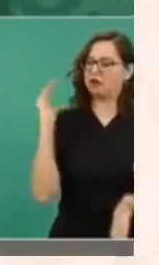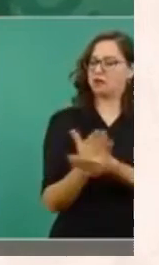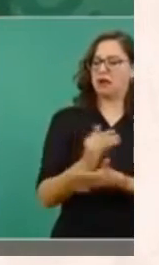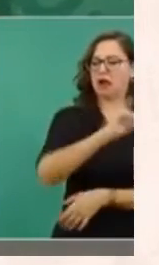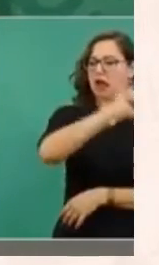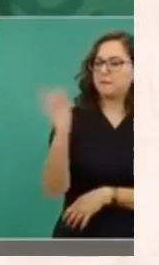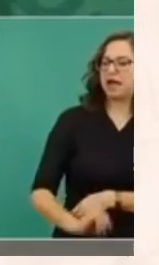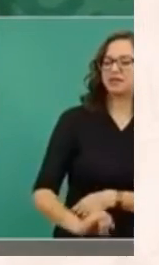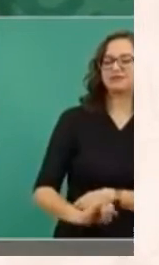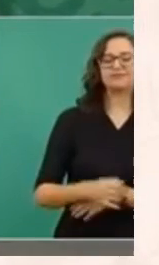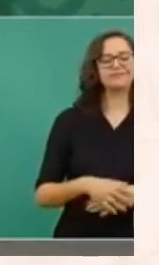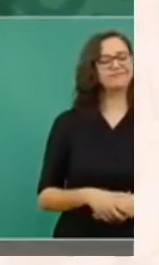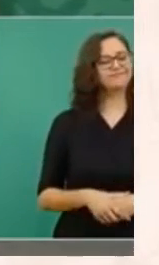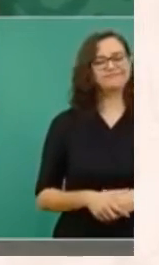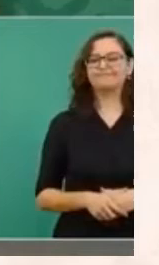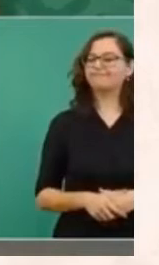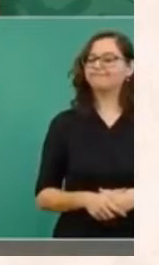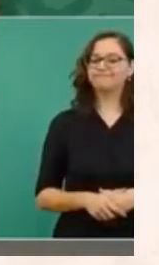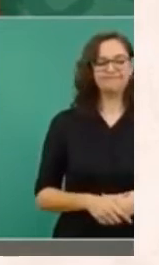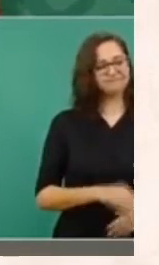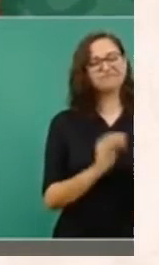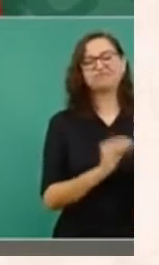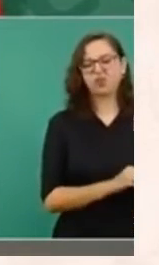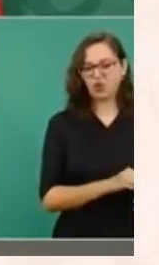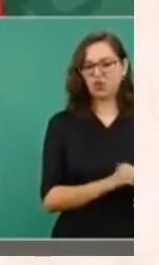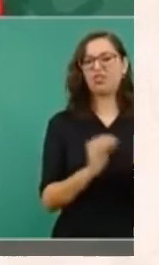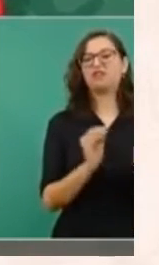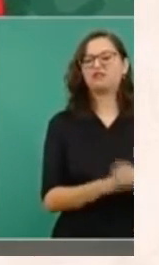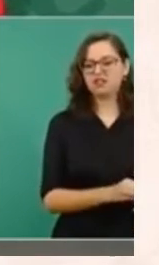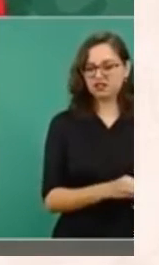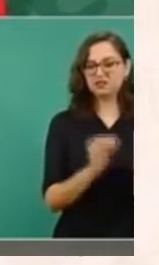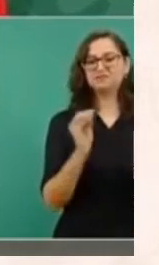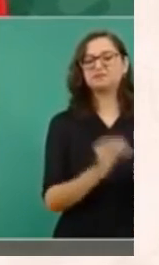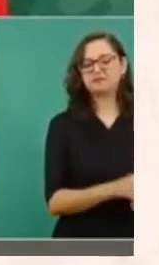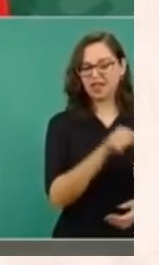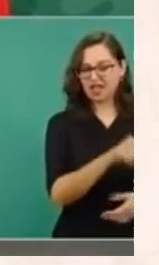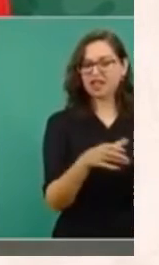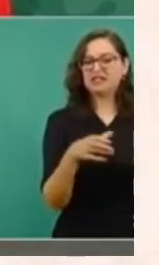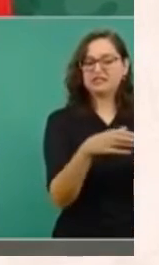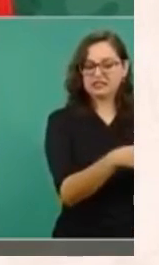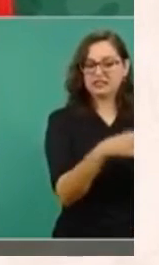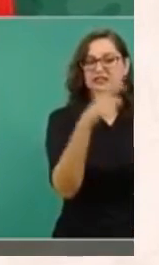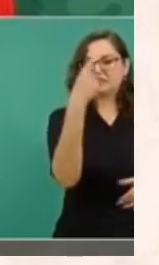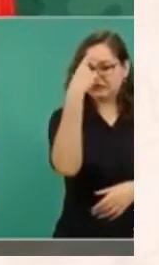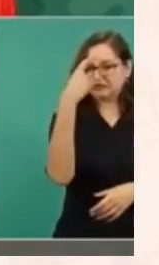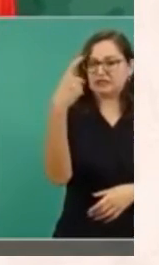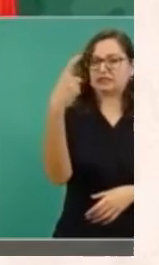no, eso no desaparece. Ahí se mantiene el pensamiento